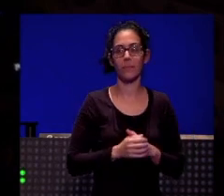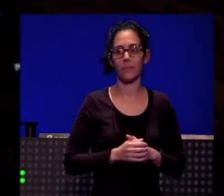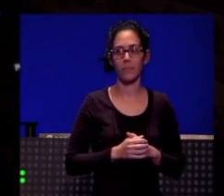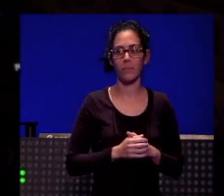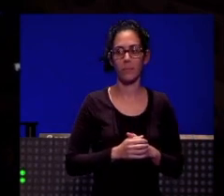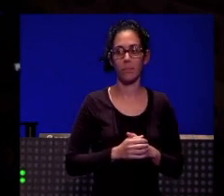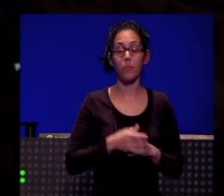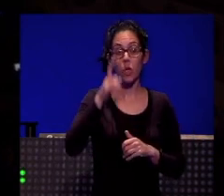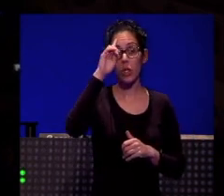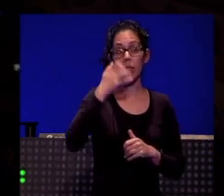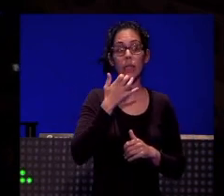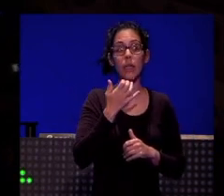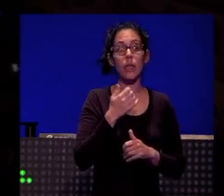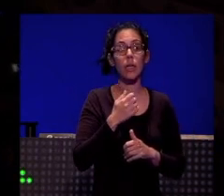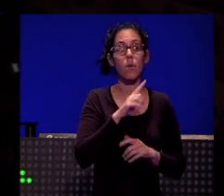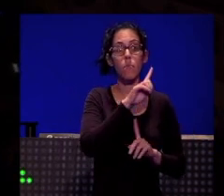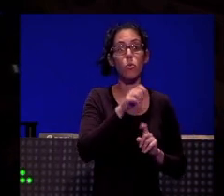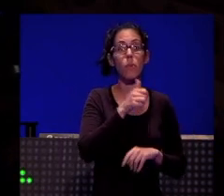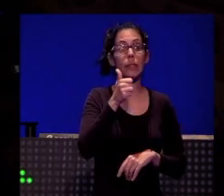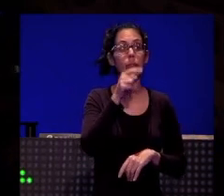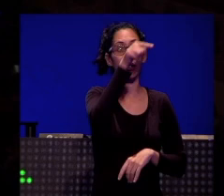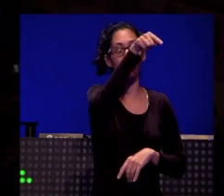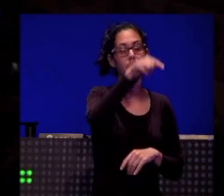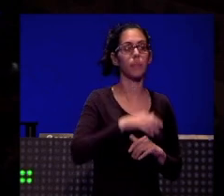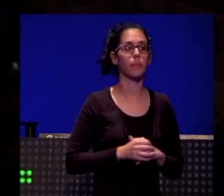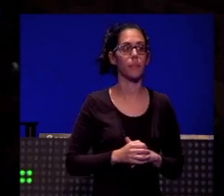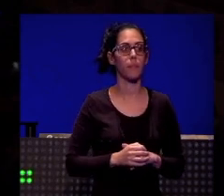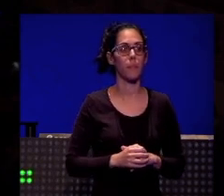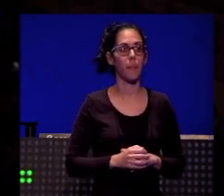No sé si hay alguna pregunta más por ahí detrás.